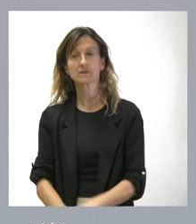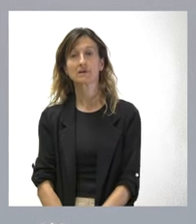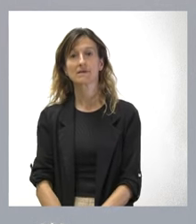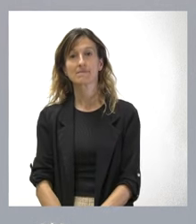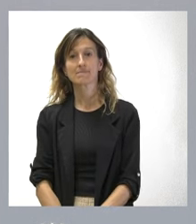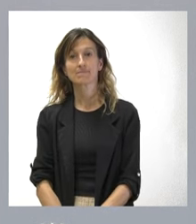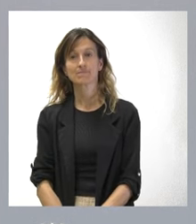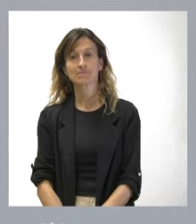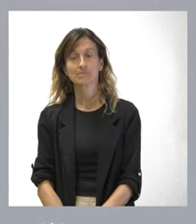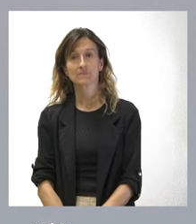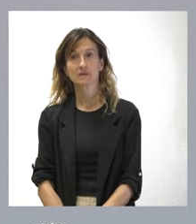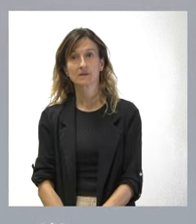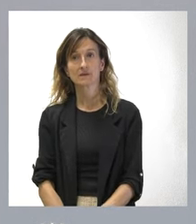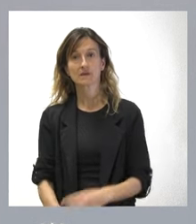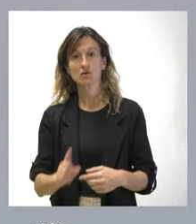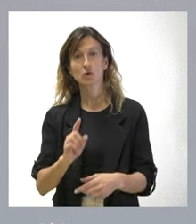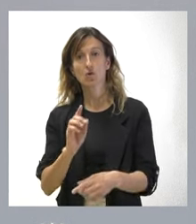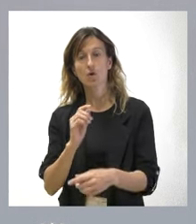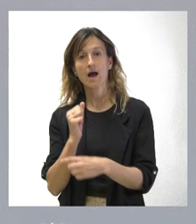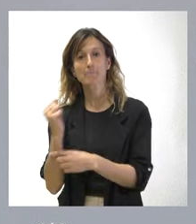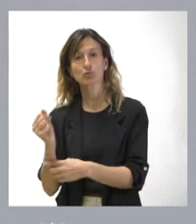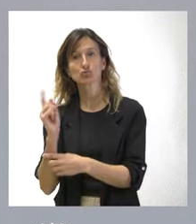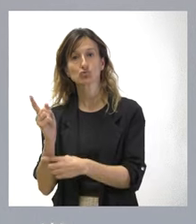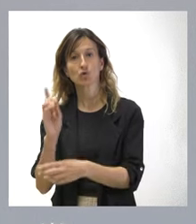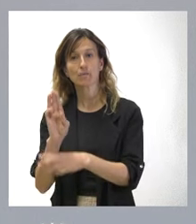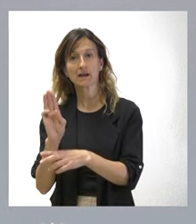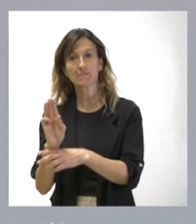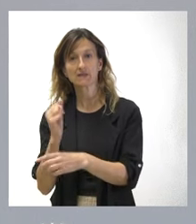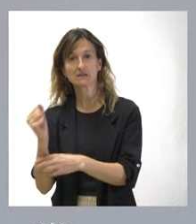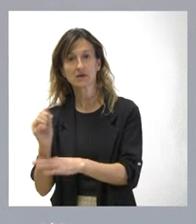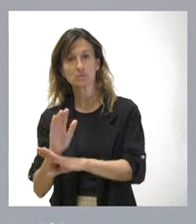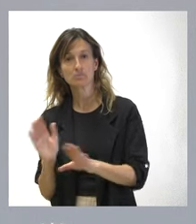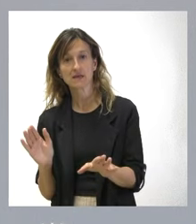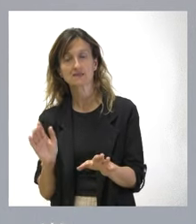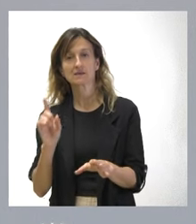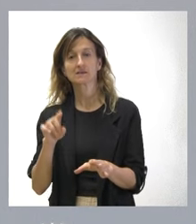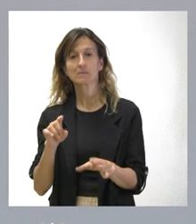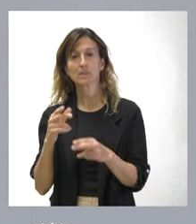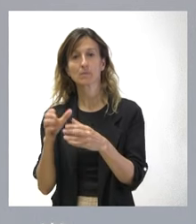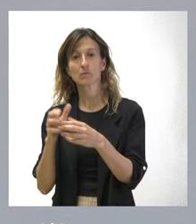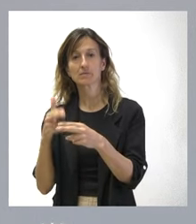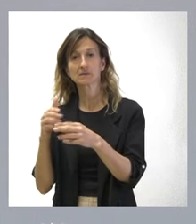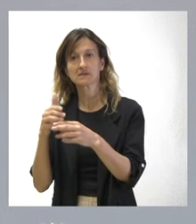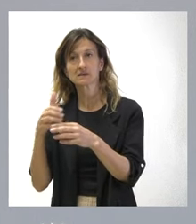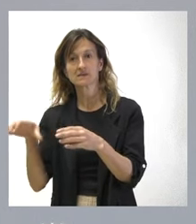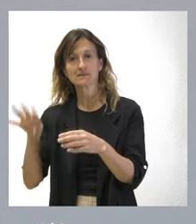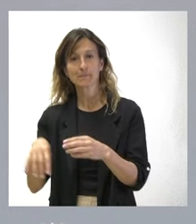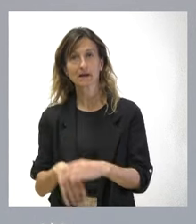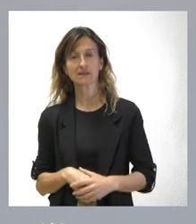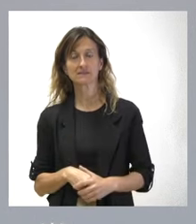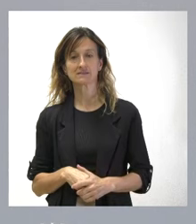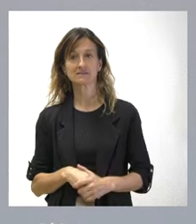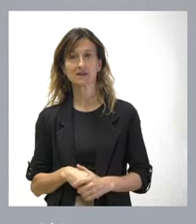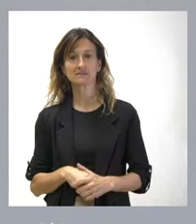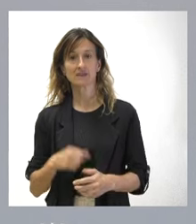presupuestos al servicio de los apoyos parlamentarios exclusivamente y al servicio, por tanto, de los partidos separatistas que están apoyando